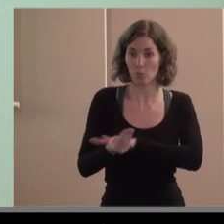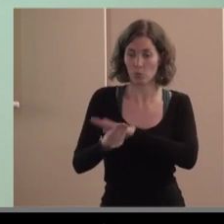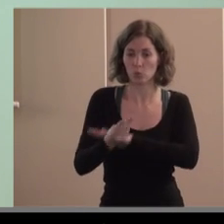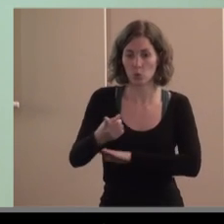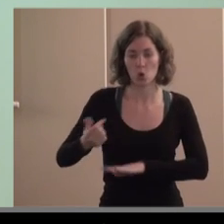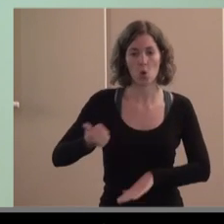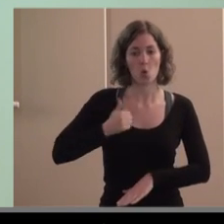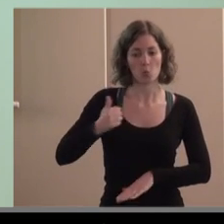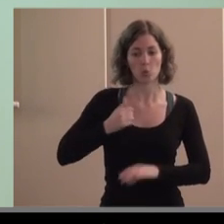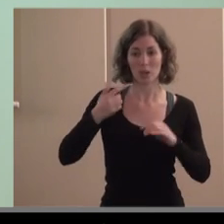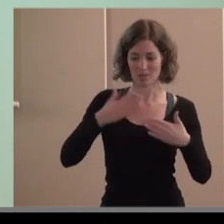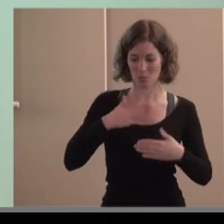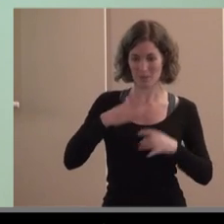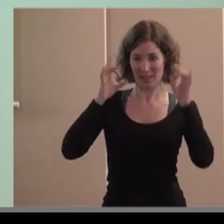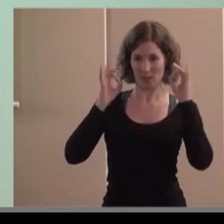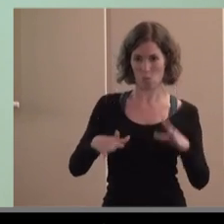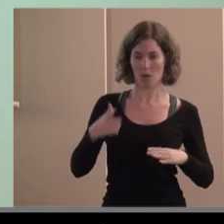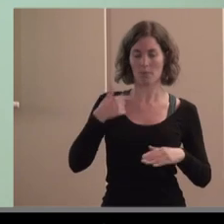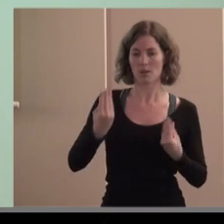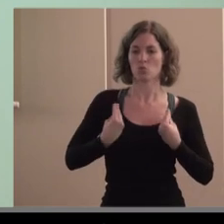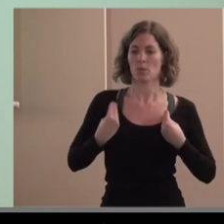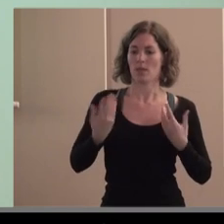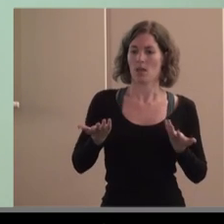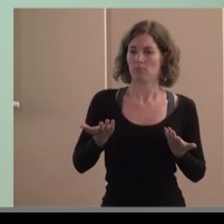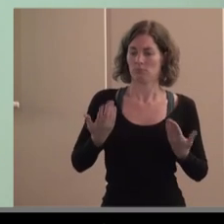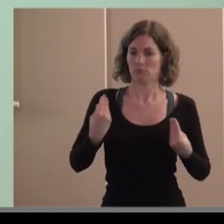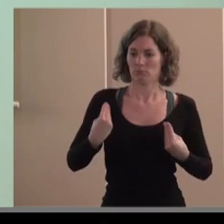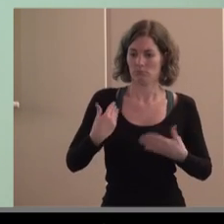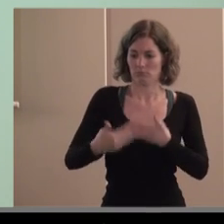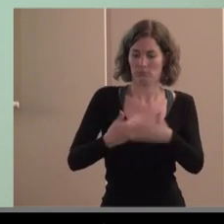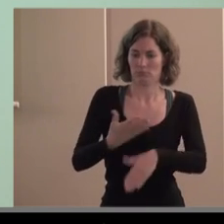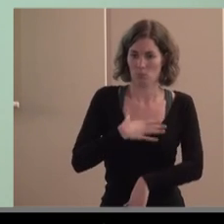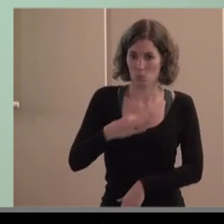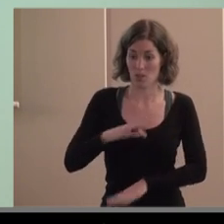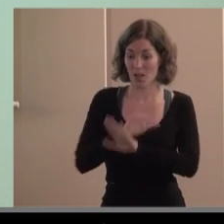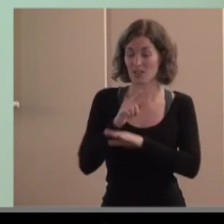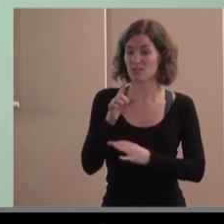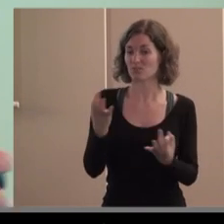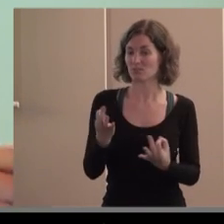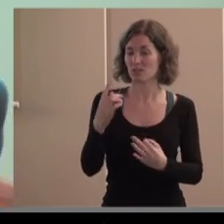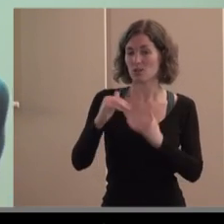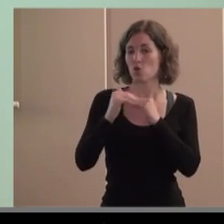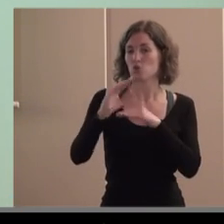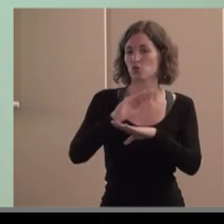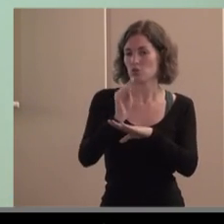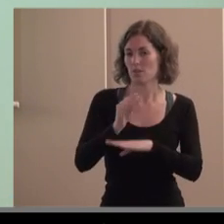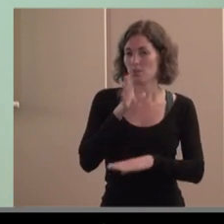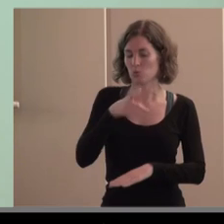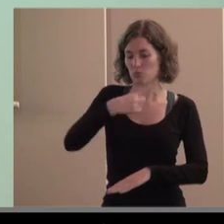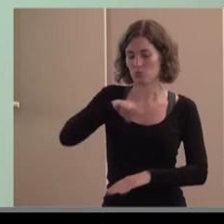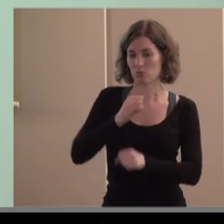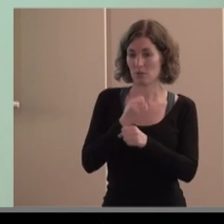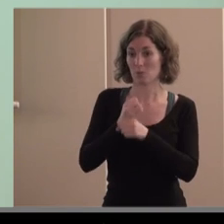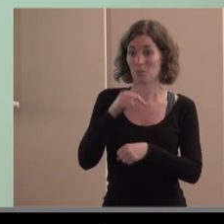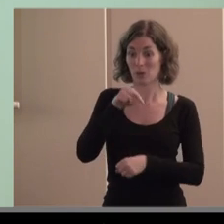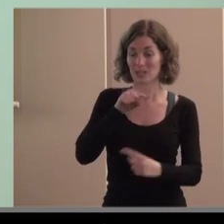continuar ganándose la vida y ser personas de provecho eso al final es la sostenibilidad y en eso trabajamos pero ese debate está todavía en